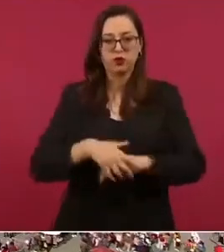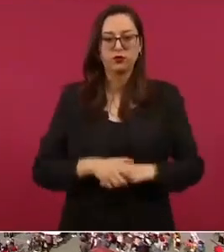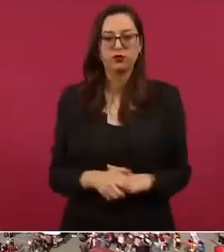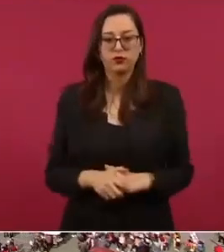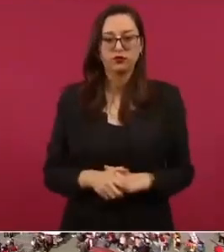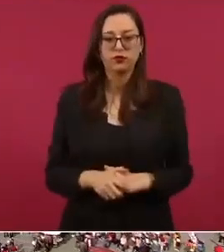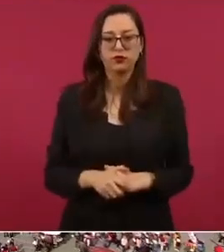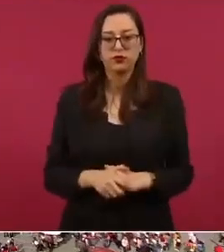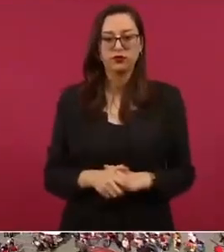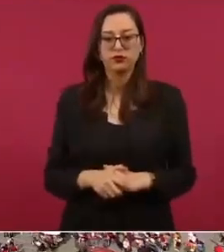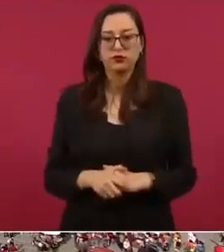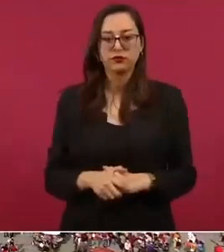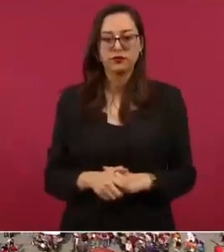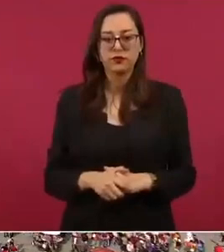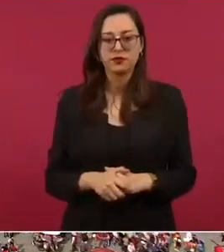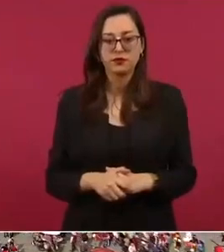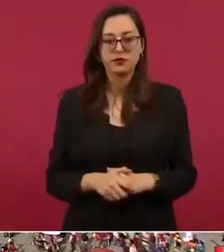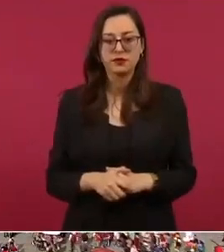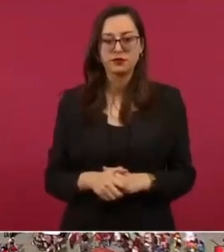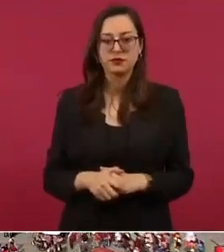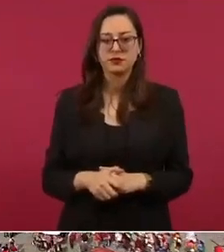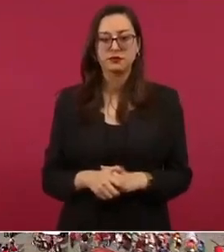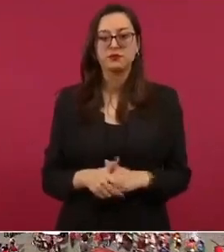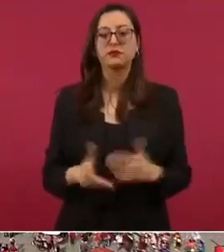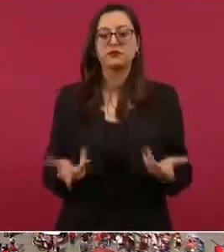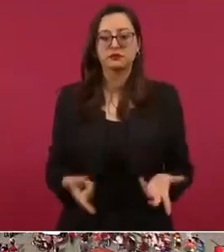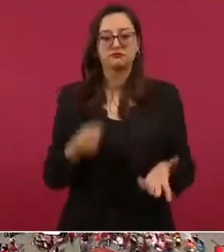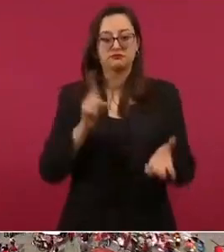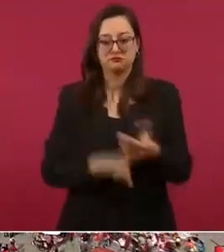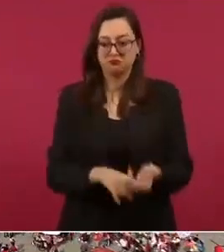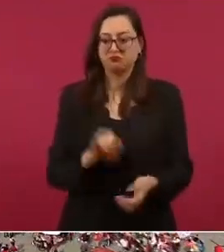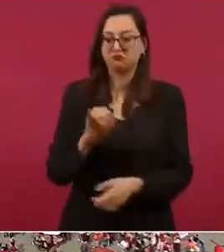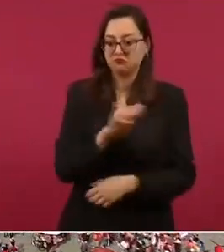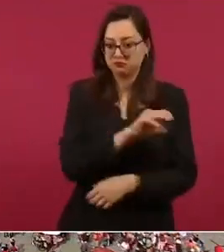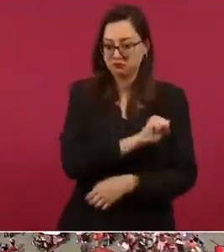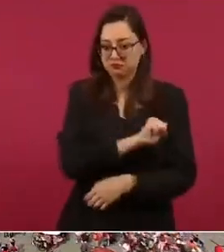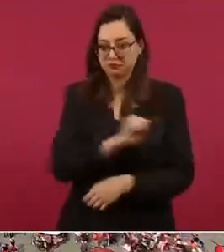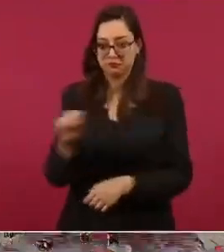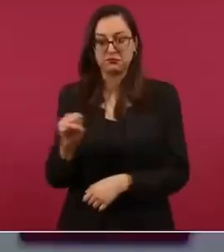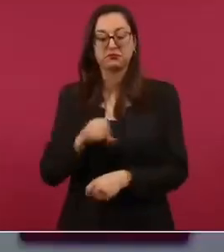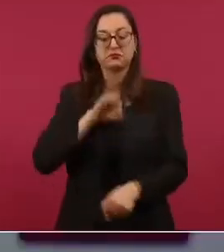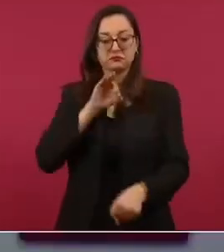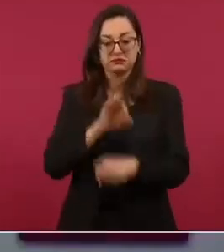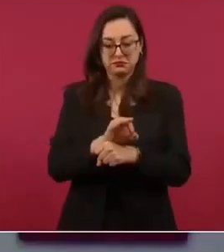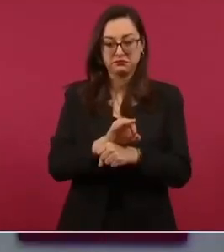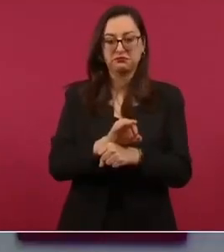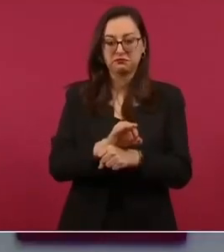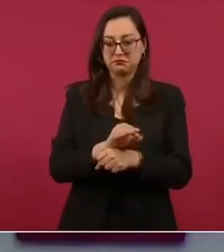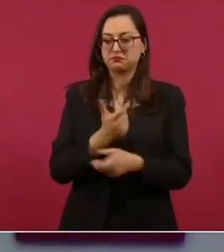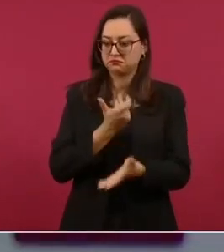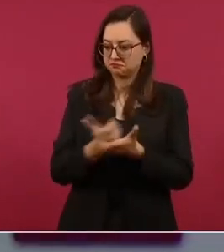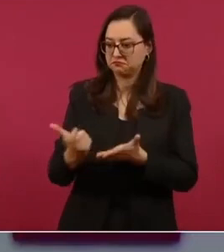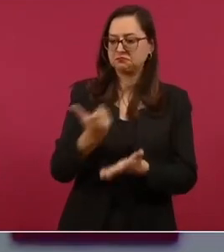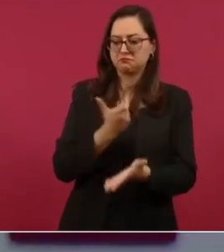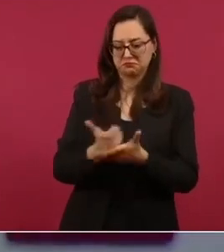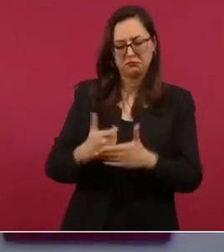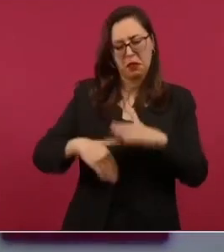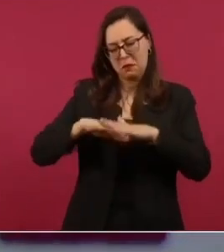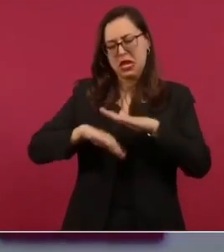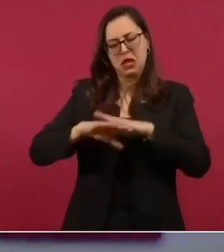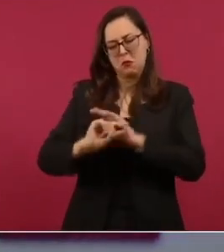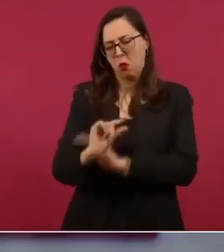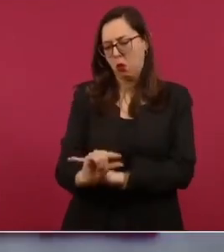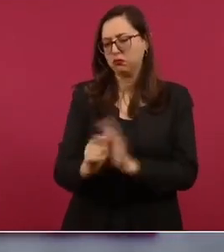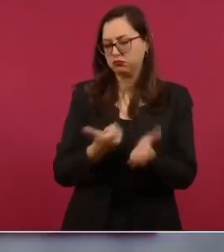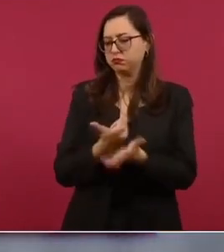futuro cuentan con seguro social y se les paga un salario mínimo